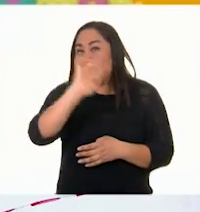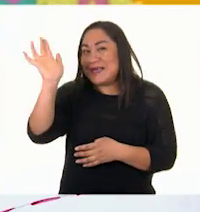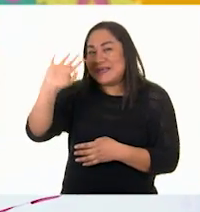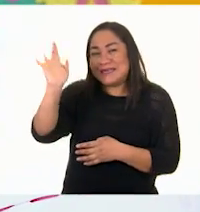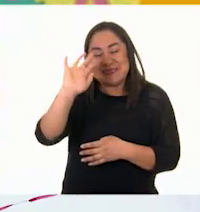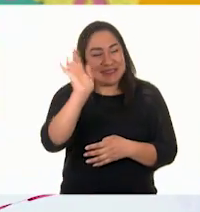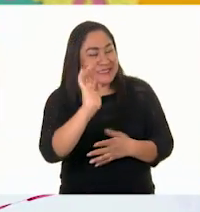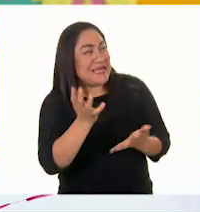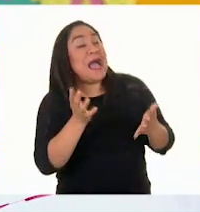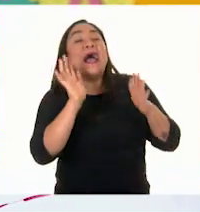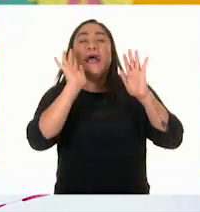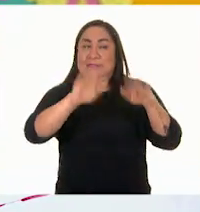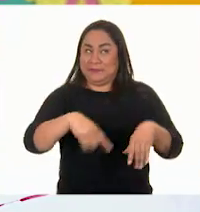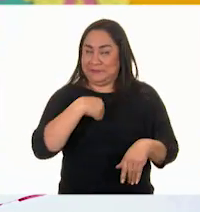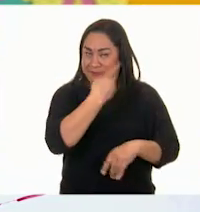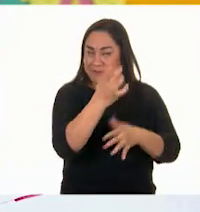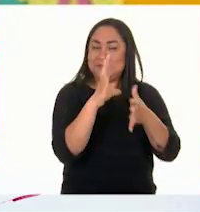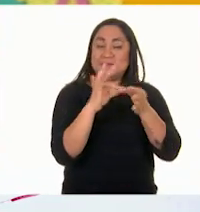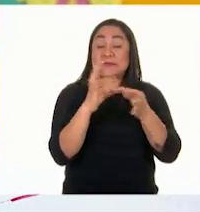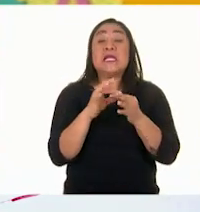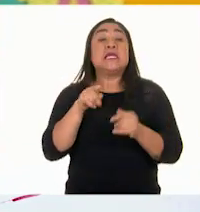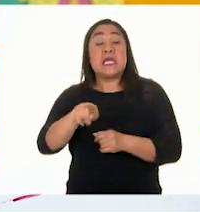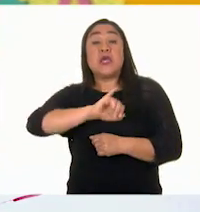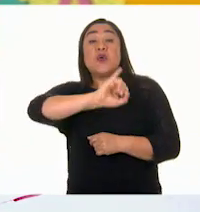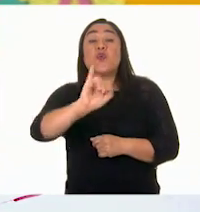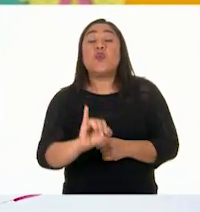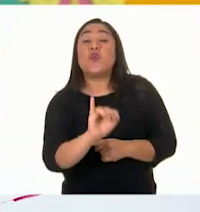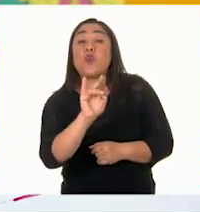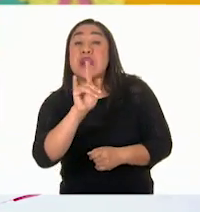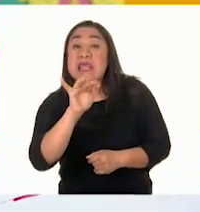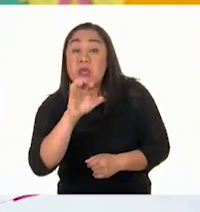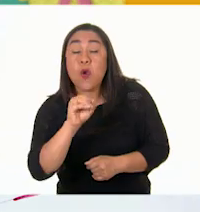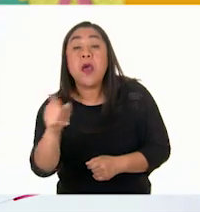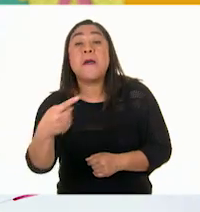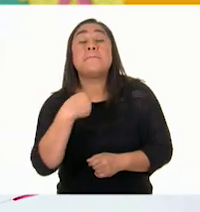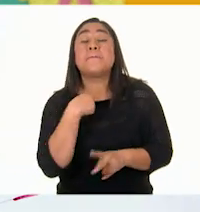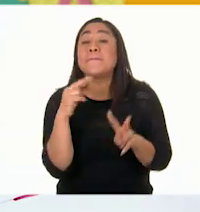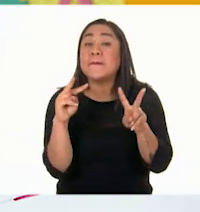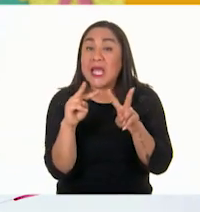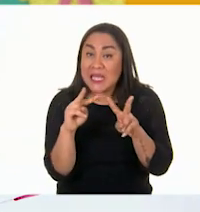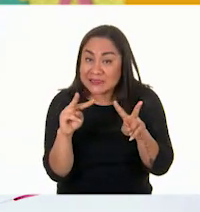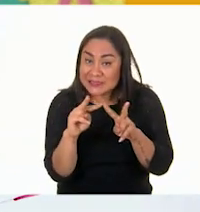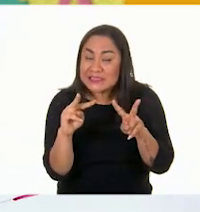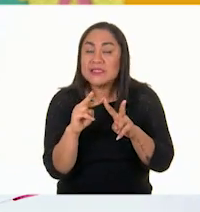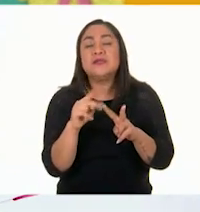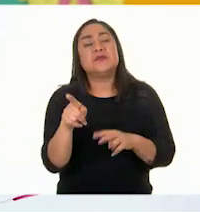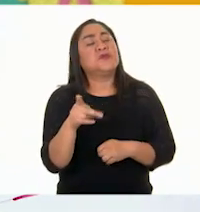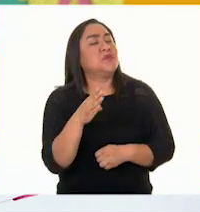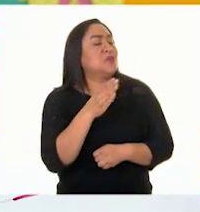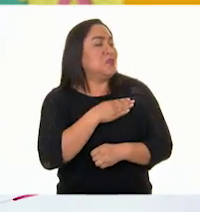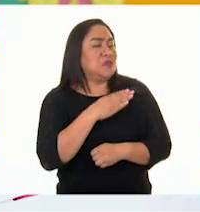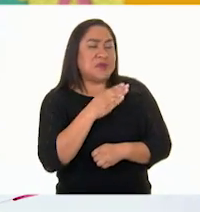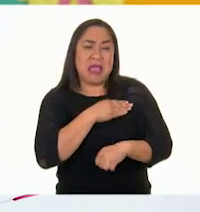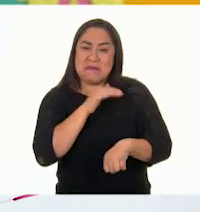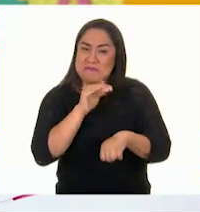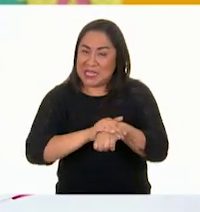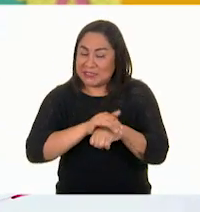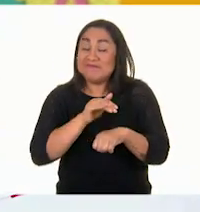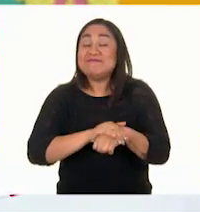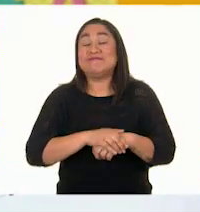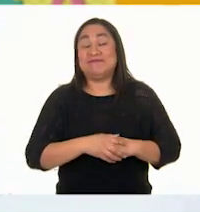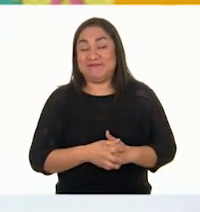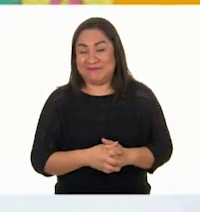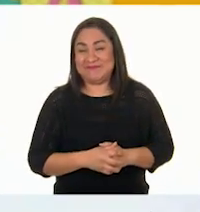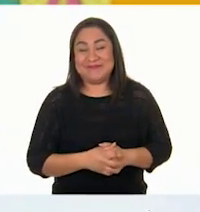Ah, pues les cuento que Julio es mi vecino y es muy buen amigo, por cierto.